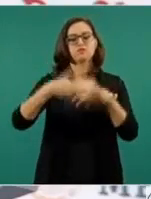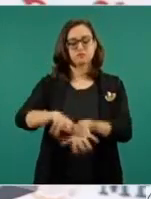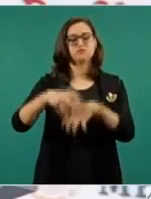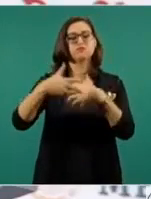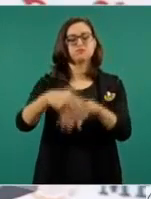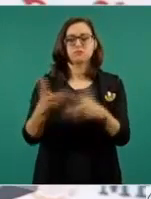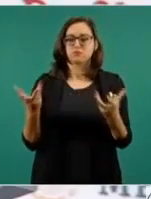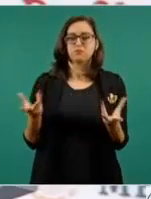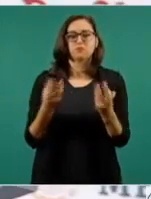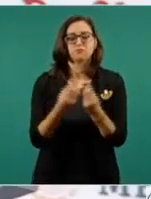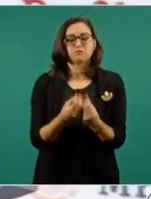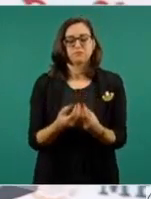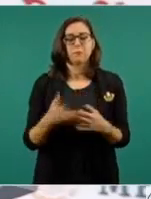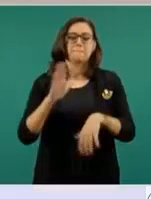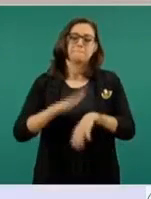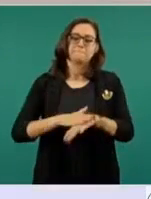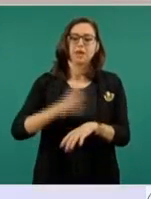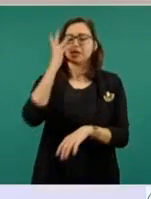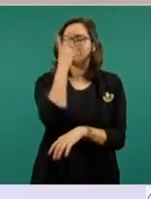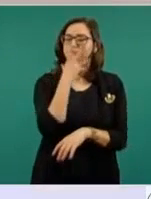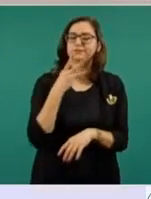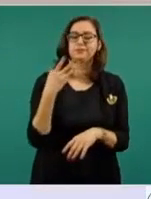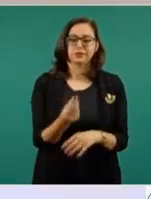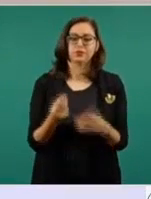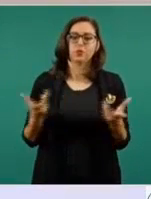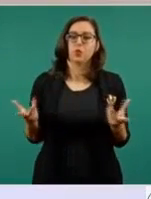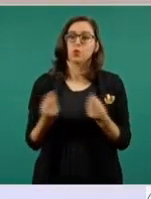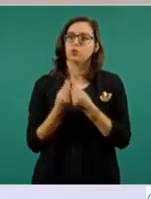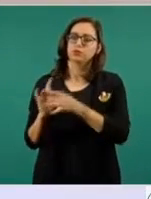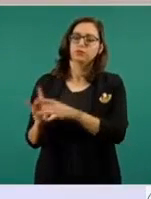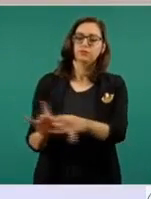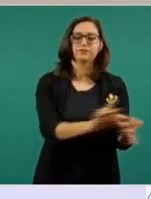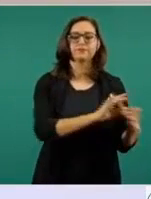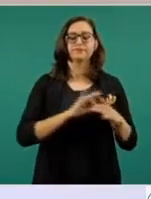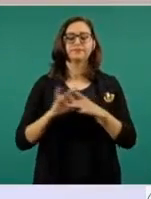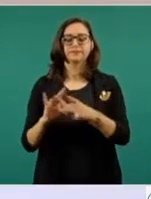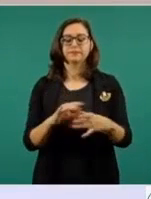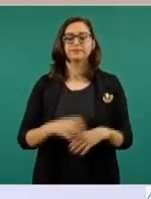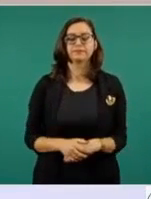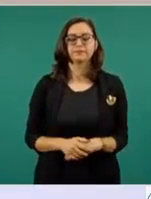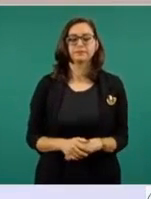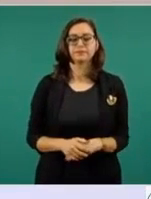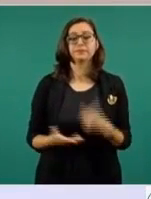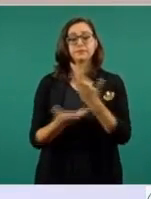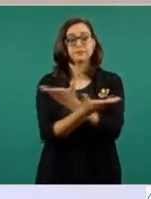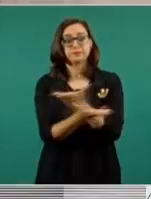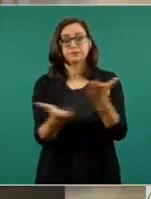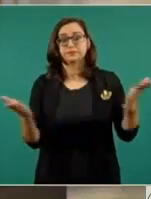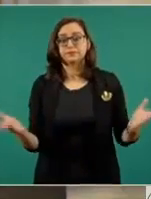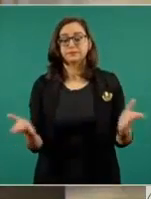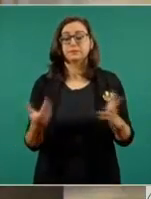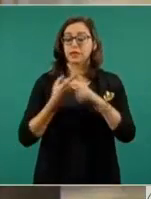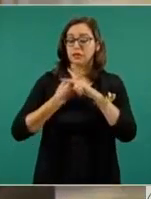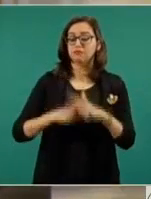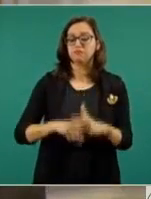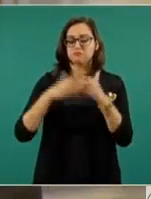evento al que hacen lucir más con su presencia. Apreciable auditorio, al celebrar el